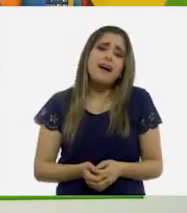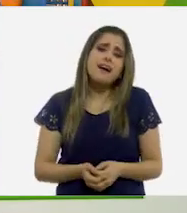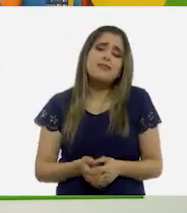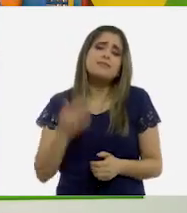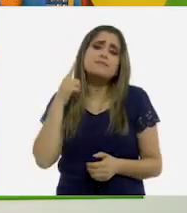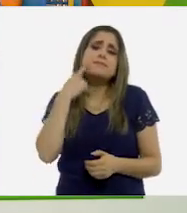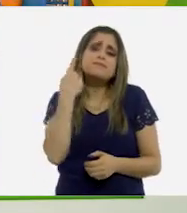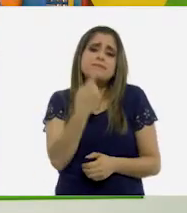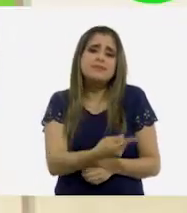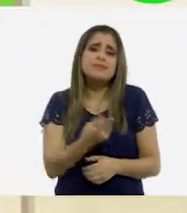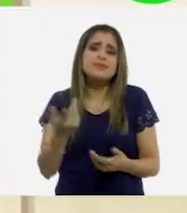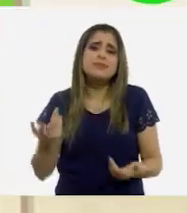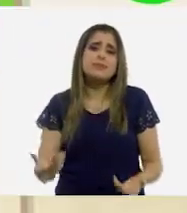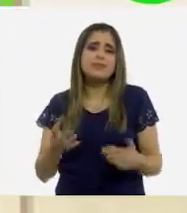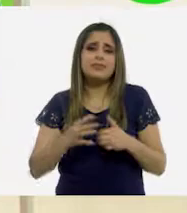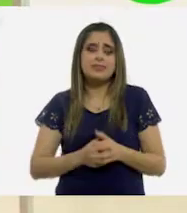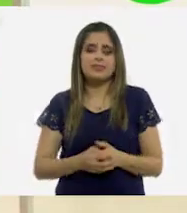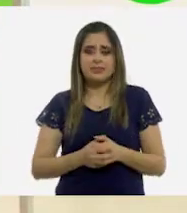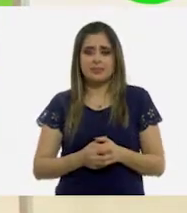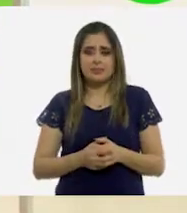¡Ay, miren!